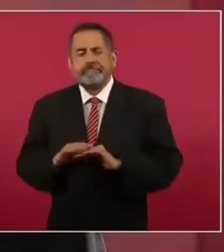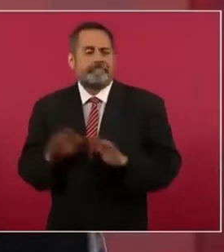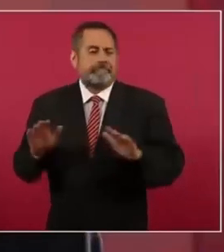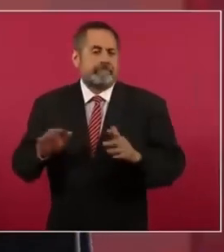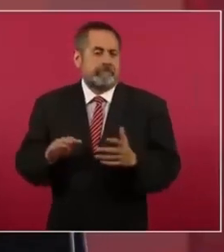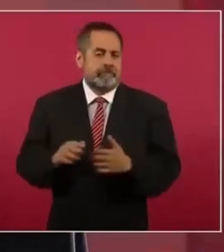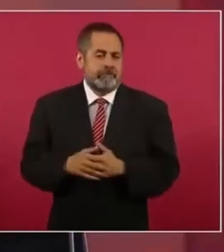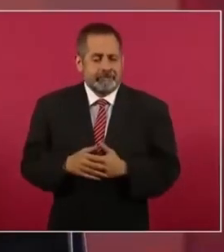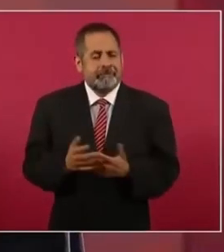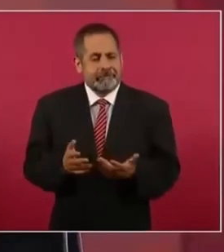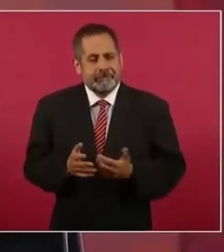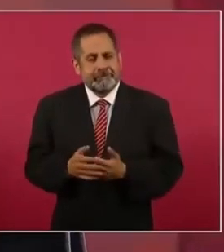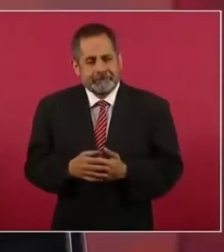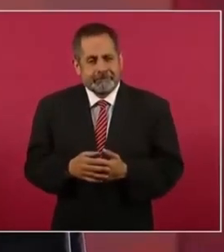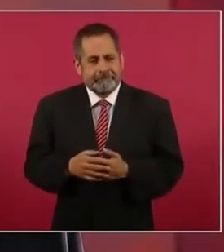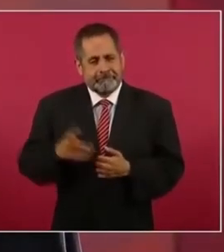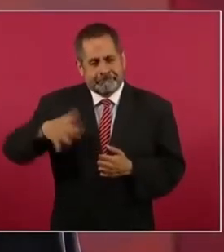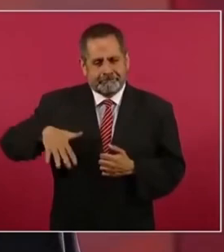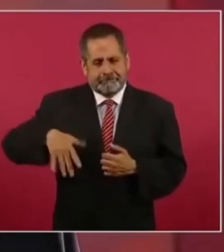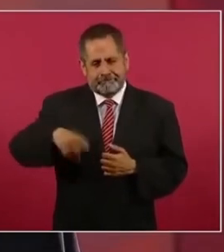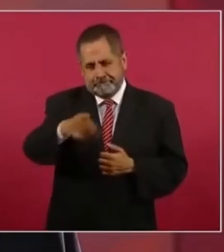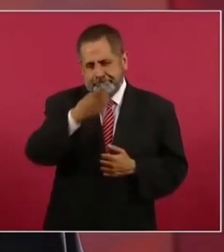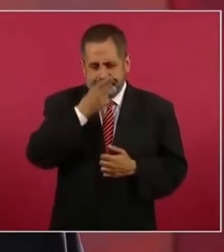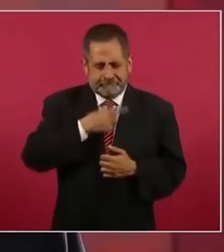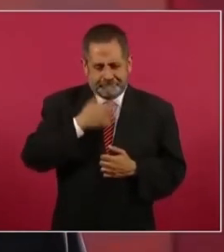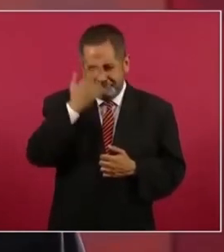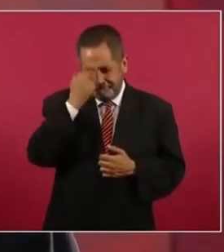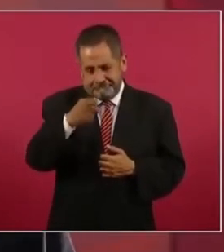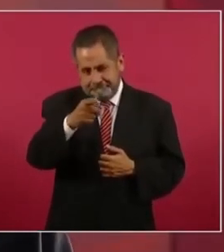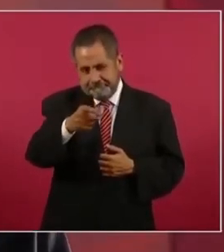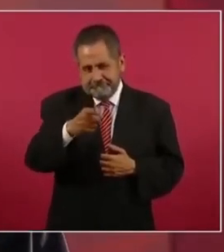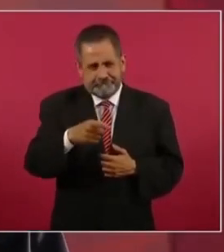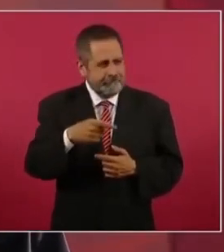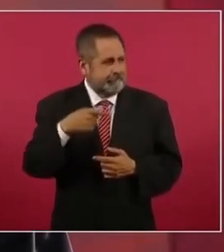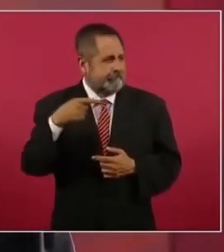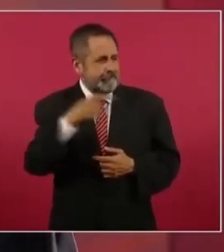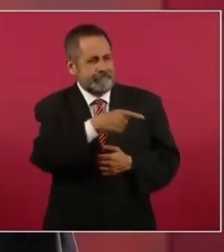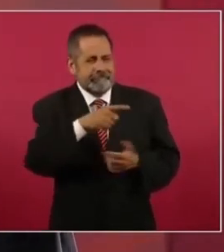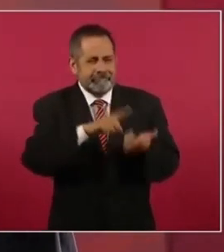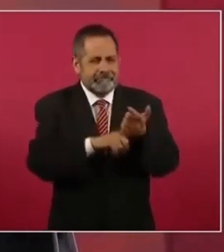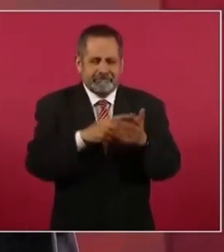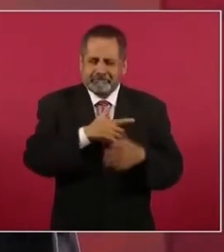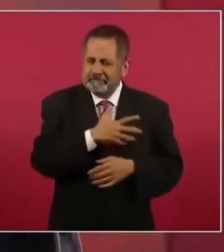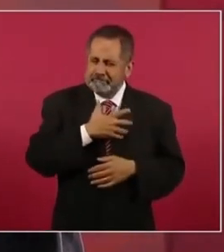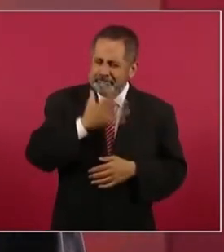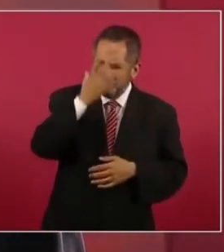Pero en efecto, como tú lo mencionas, ¿con qué autoridad moral? Bueno,